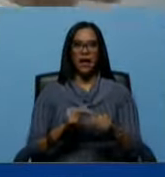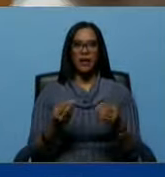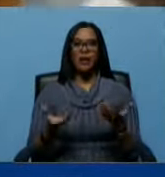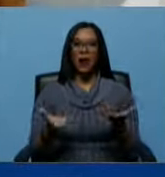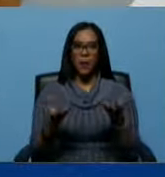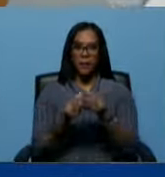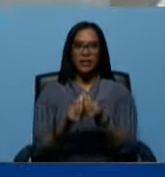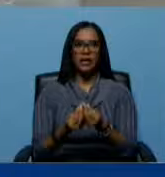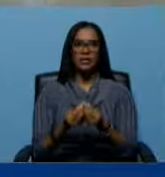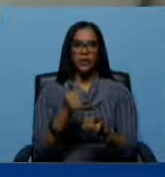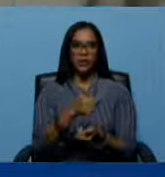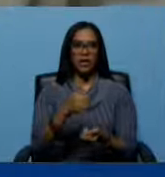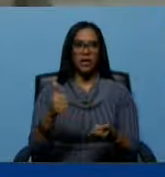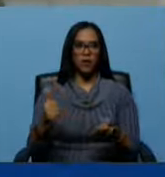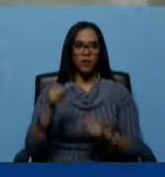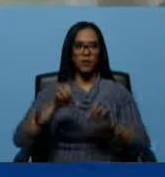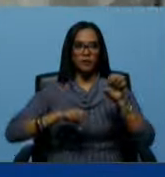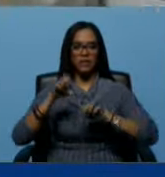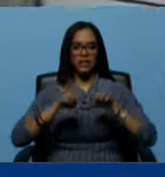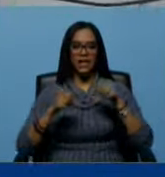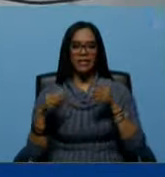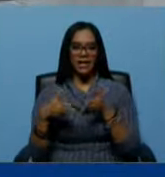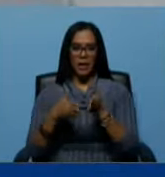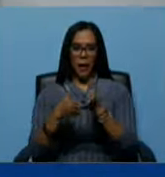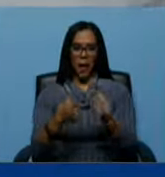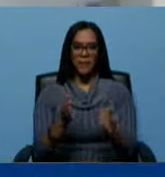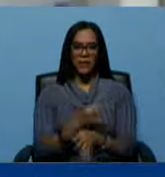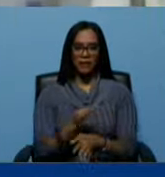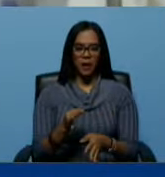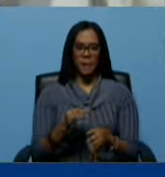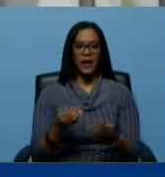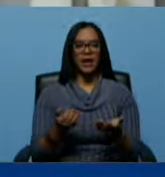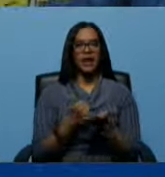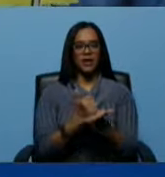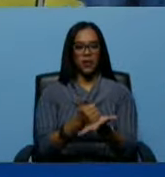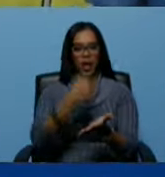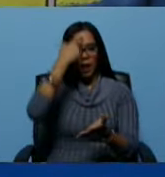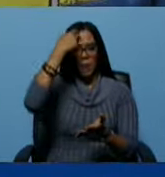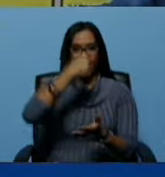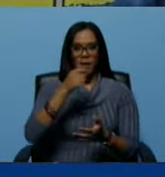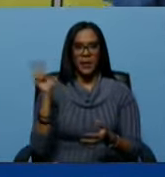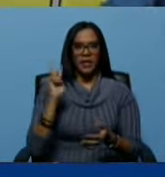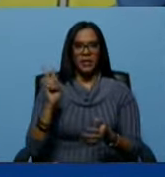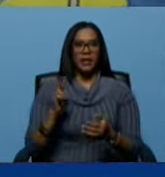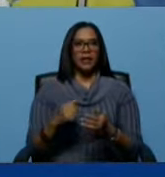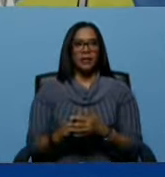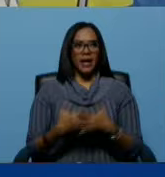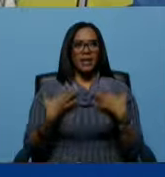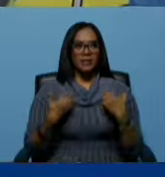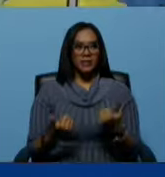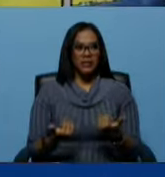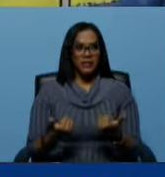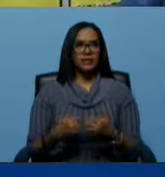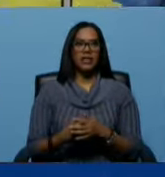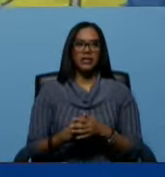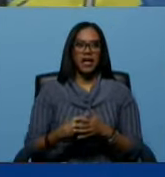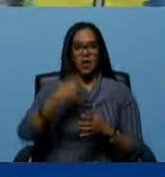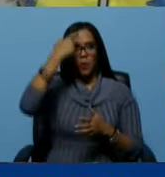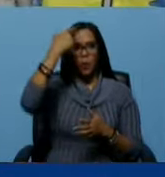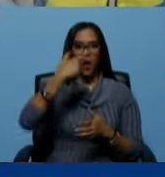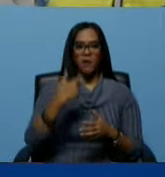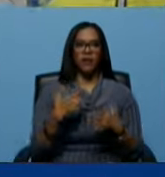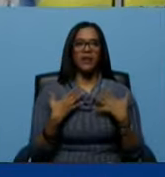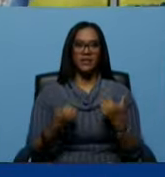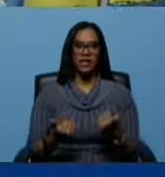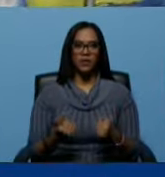diagnósticos, este es el camino correcto para el bienestar del pueblo venezolano, para la recuperación del estado de bienestar de nuestro pueblo. La salud, un